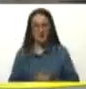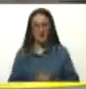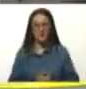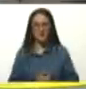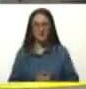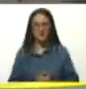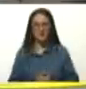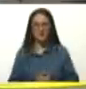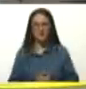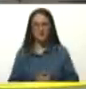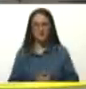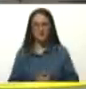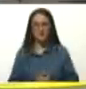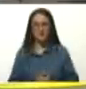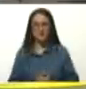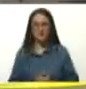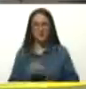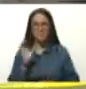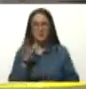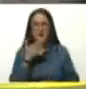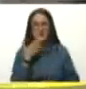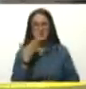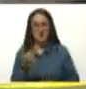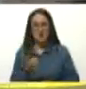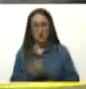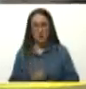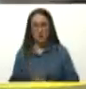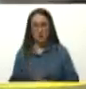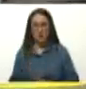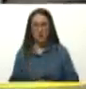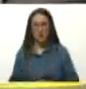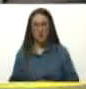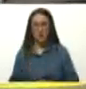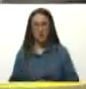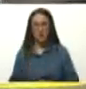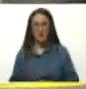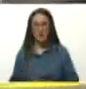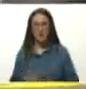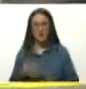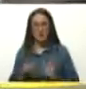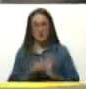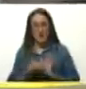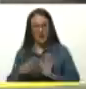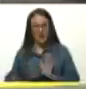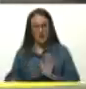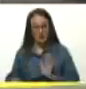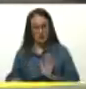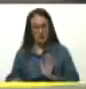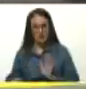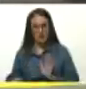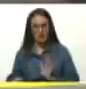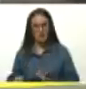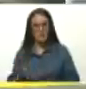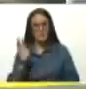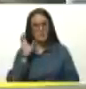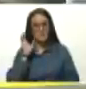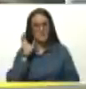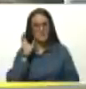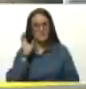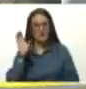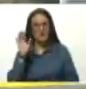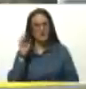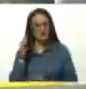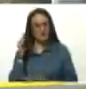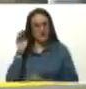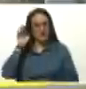Una oferta clara de un país mejor, de derechos, de un país de